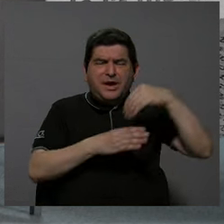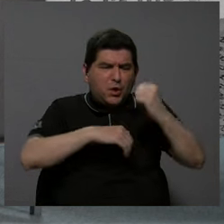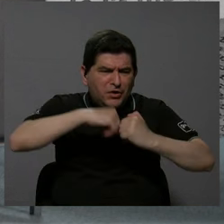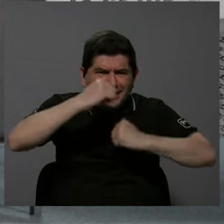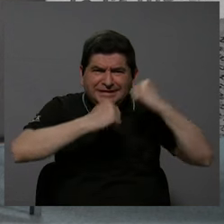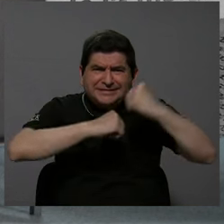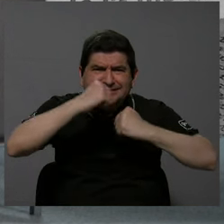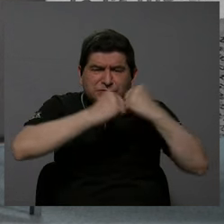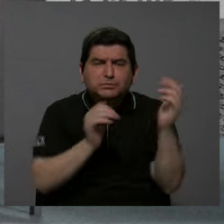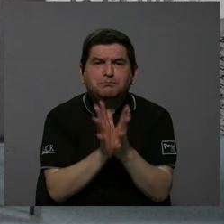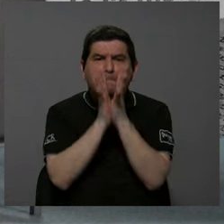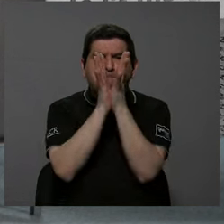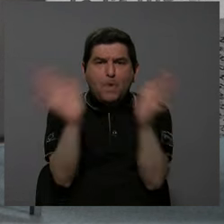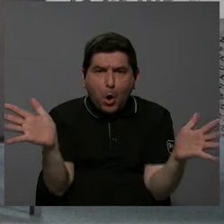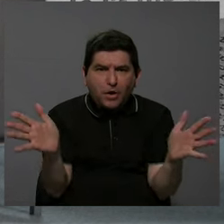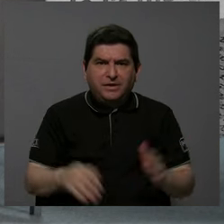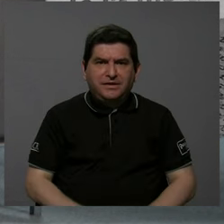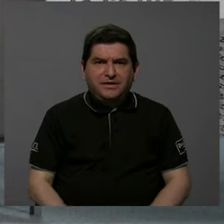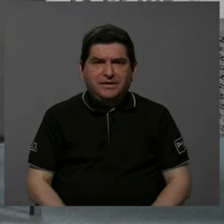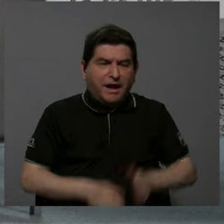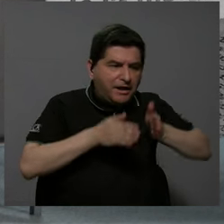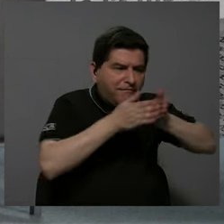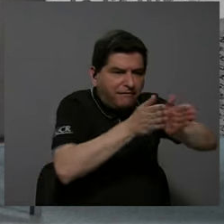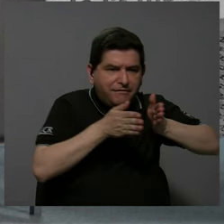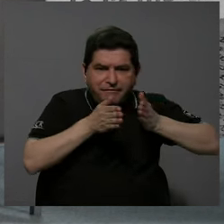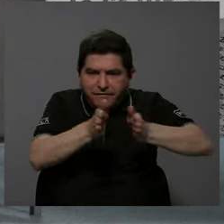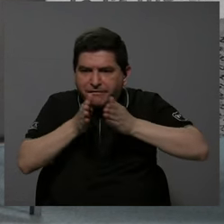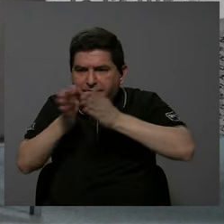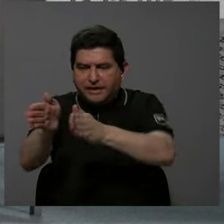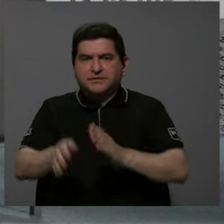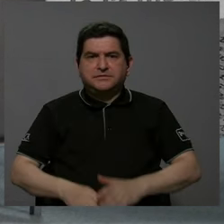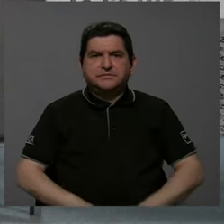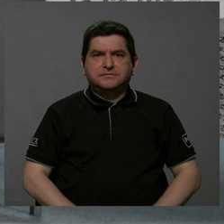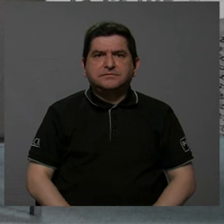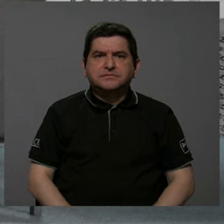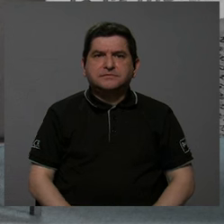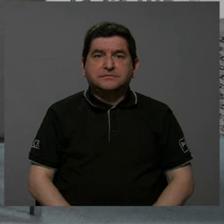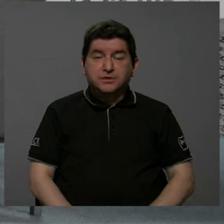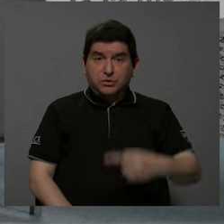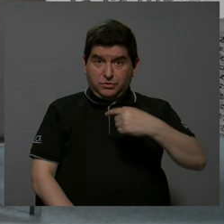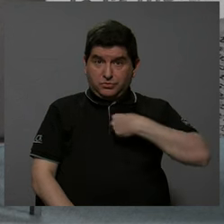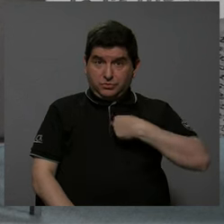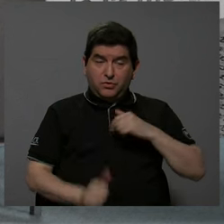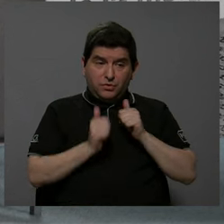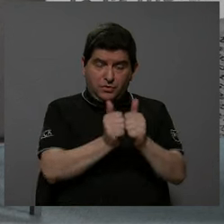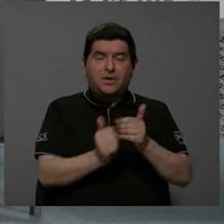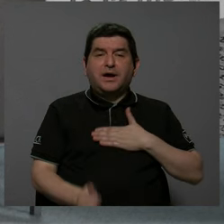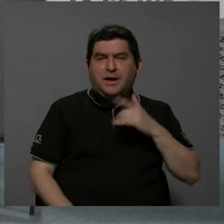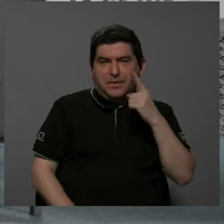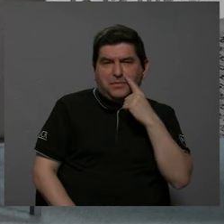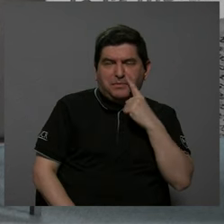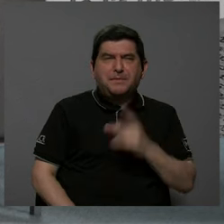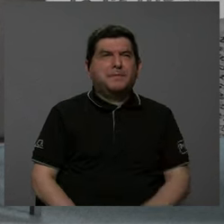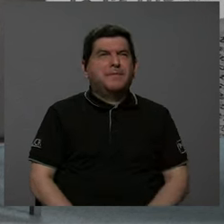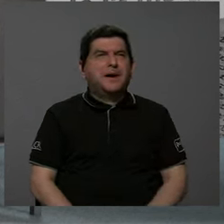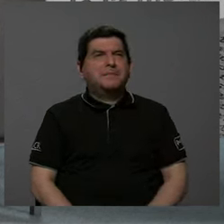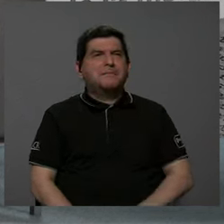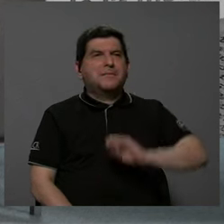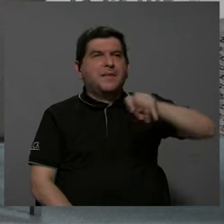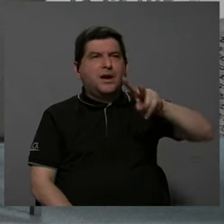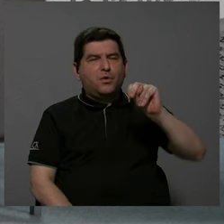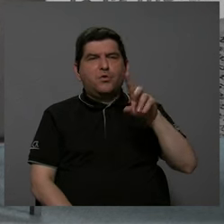inversión en infraestructura pública, en viabilidad. Vea, a mí me tocó acompañar a mi padre en